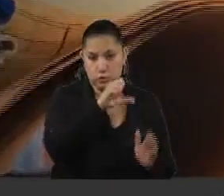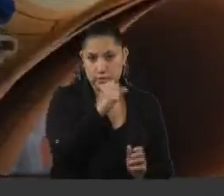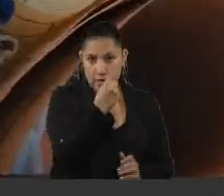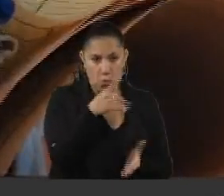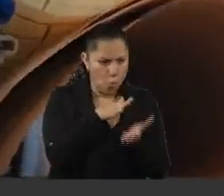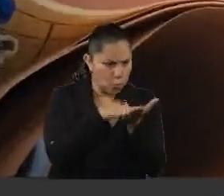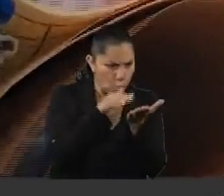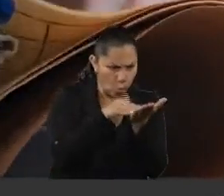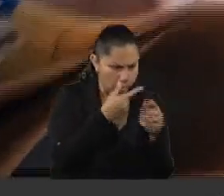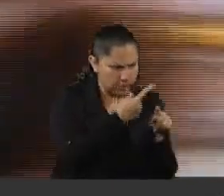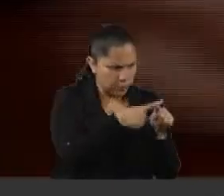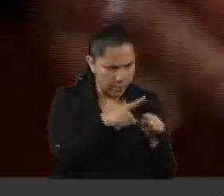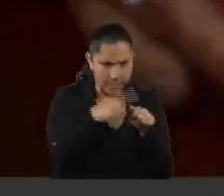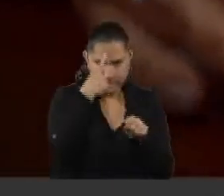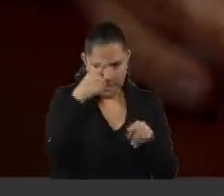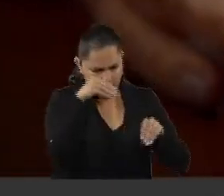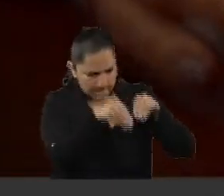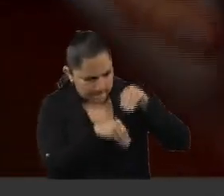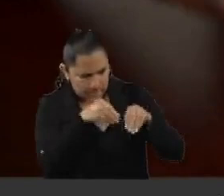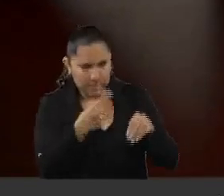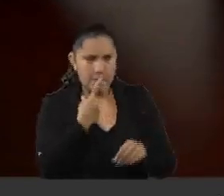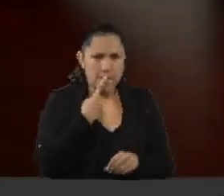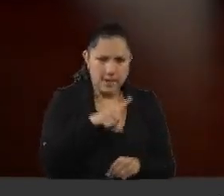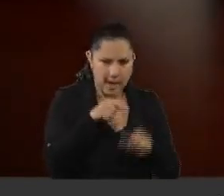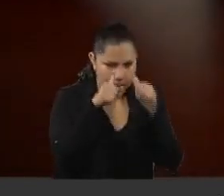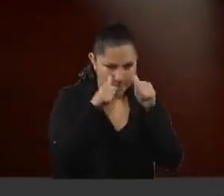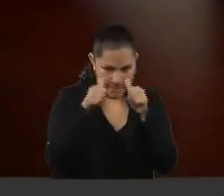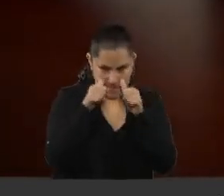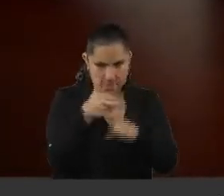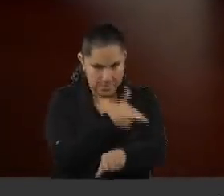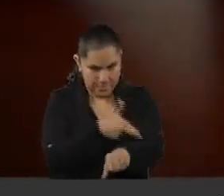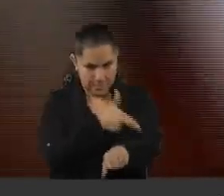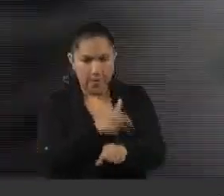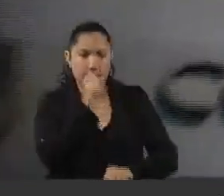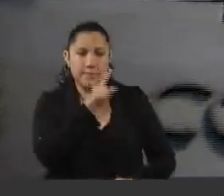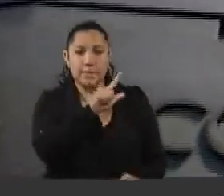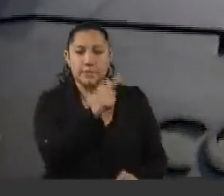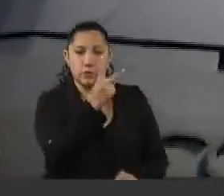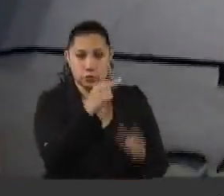Sistema Integral de Quejas y 72 mil 63 solicitudes de atención.